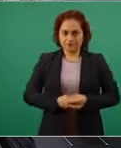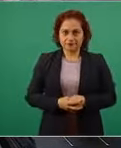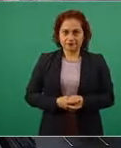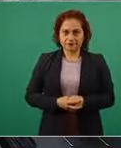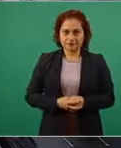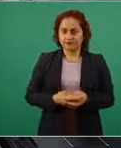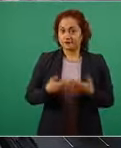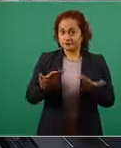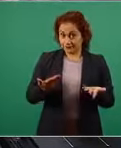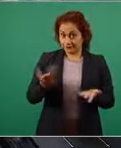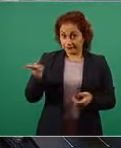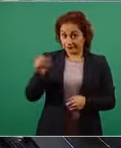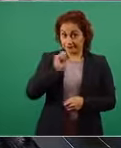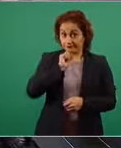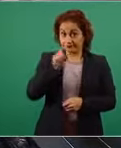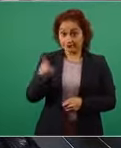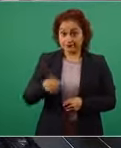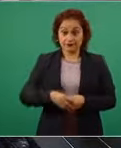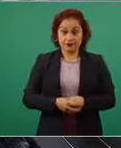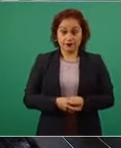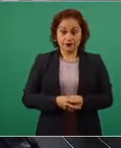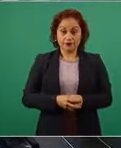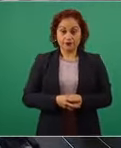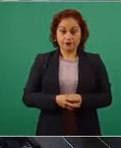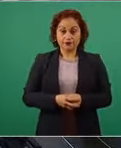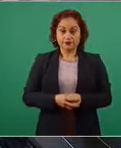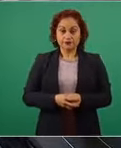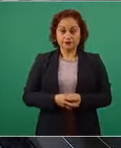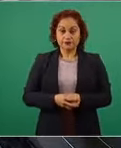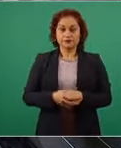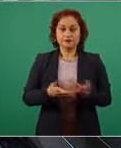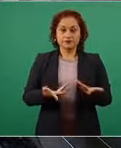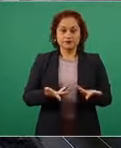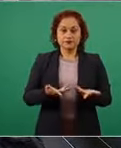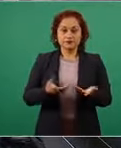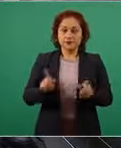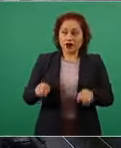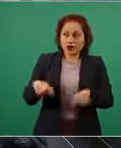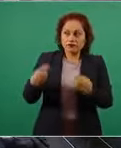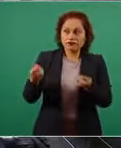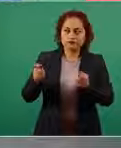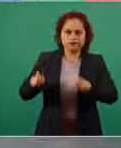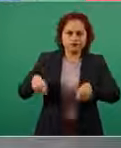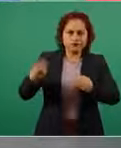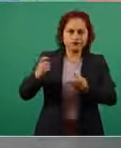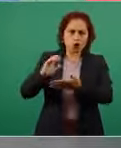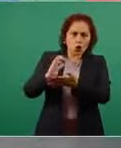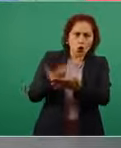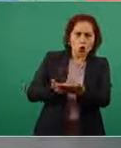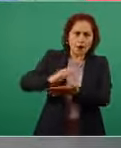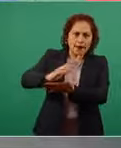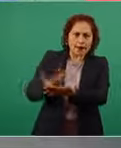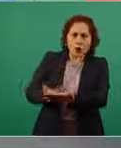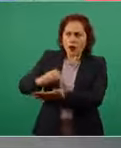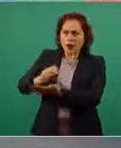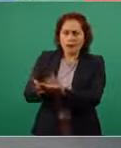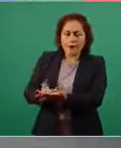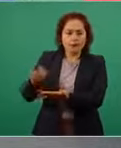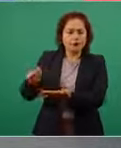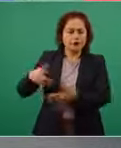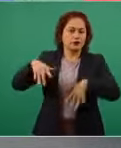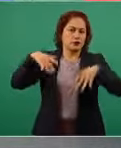española entonces ganaban todos los contratos una gran